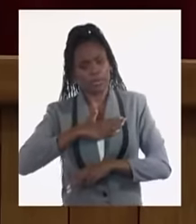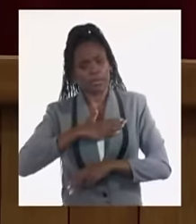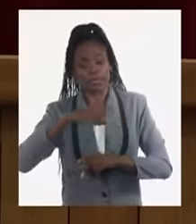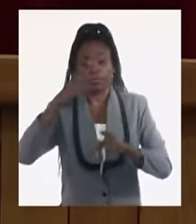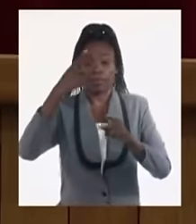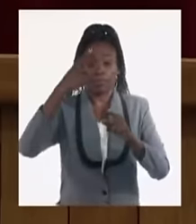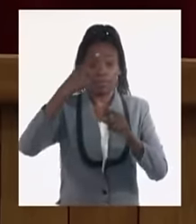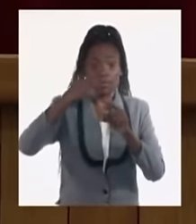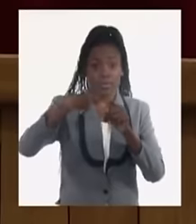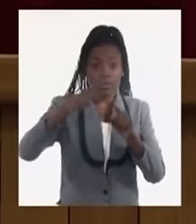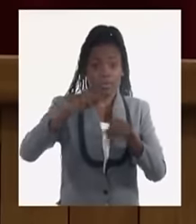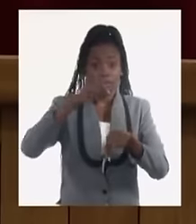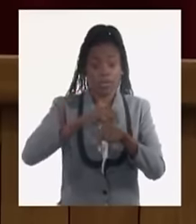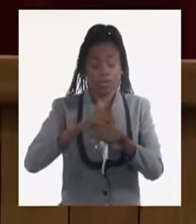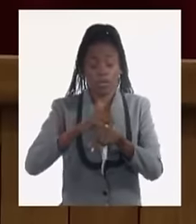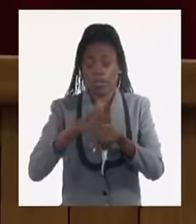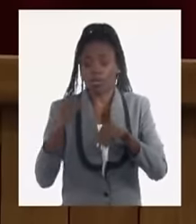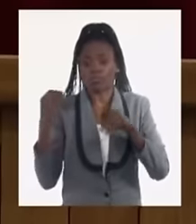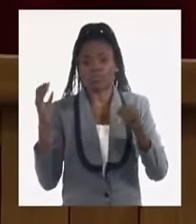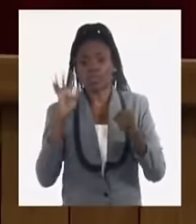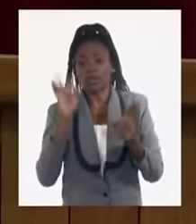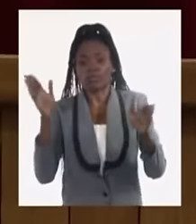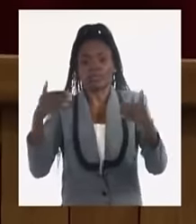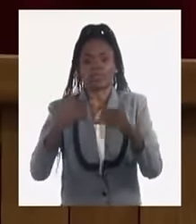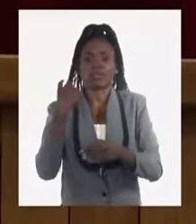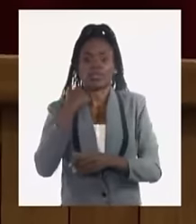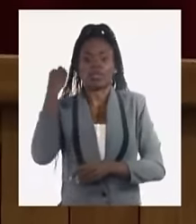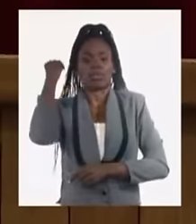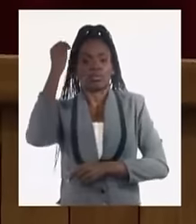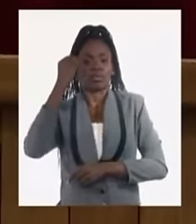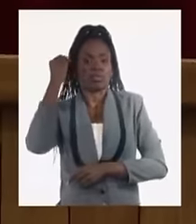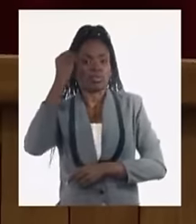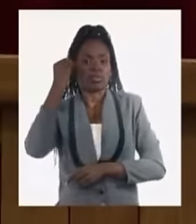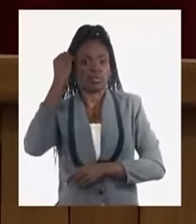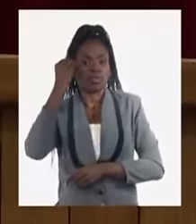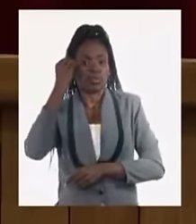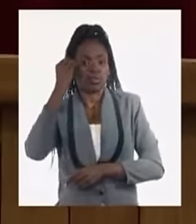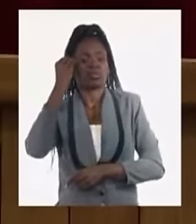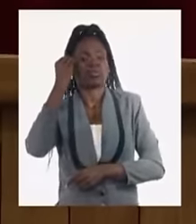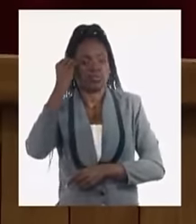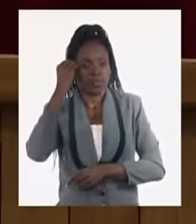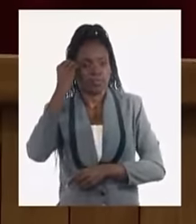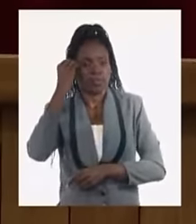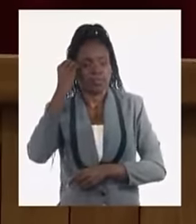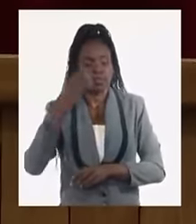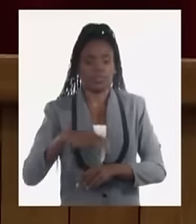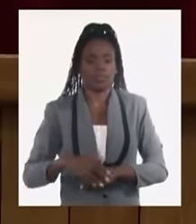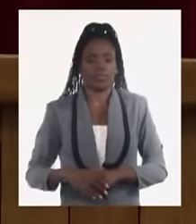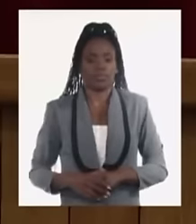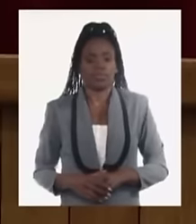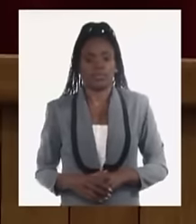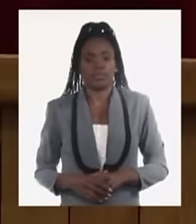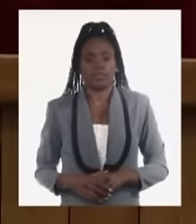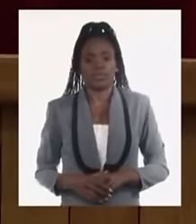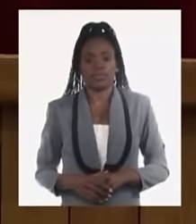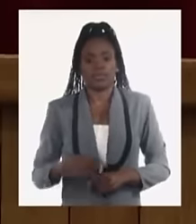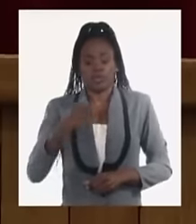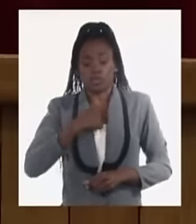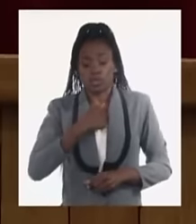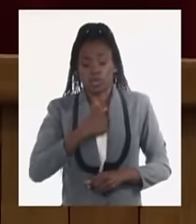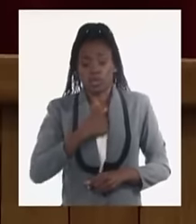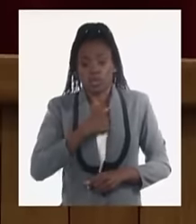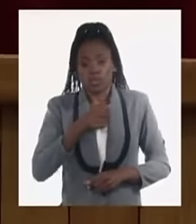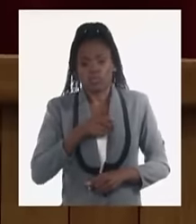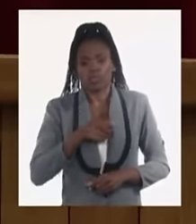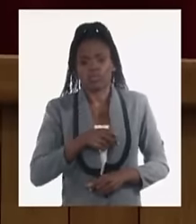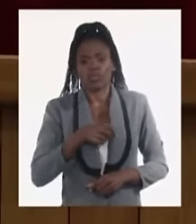el tiempo transcurrido y los análisis y la manera en que se ha madurado en este sentido nos ha conducido